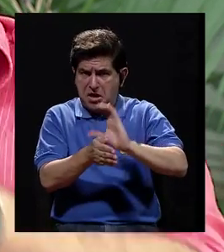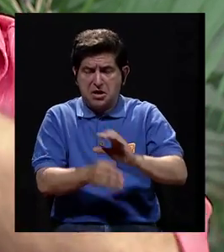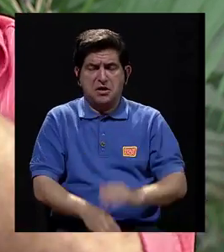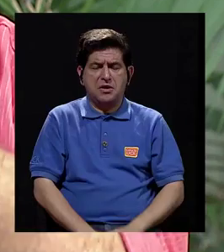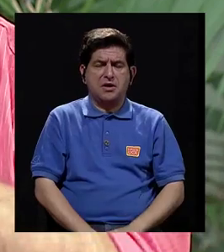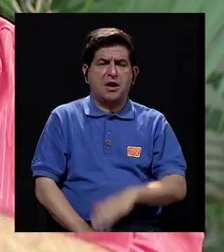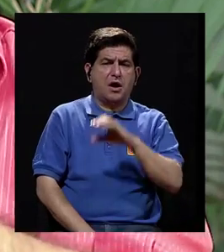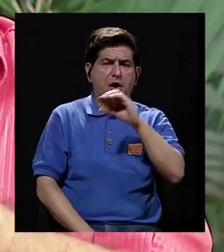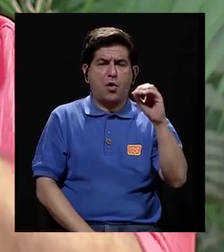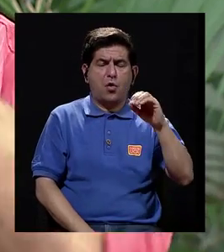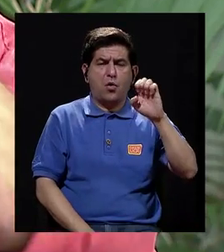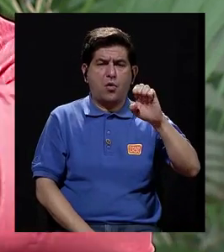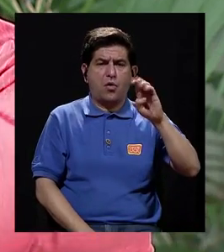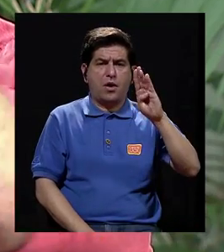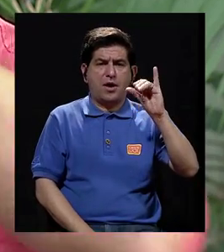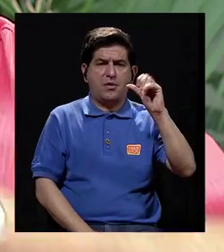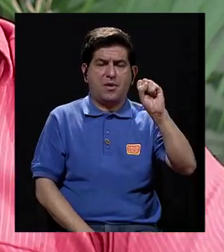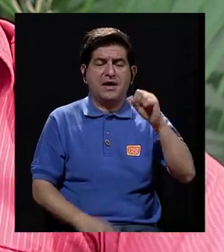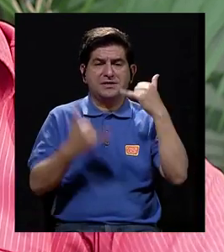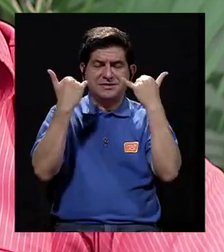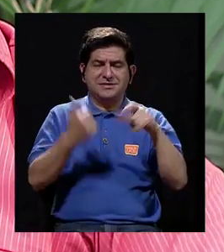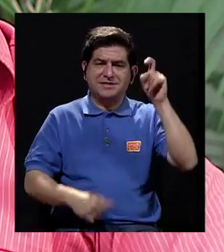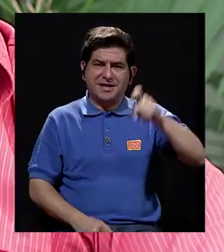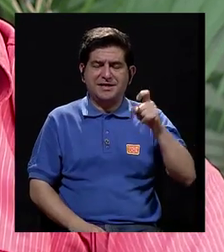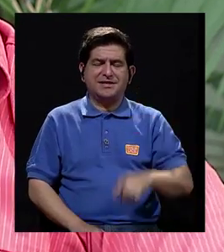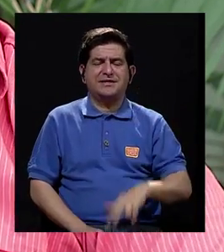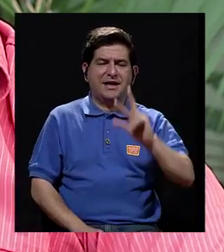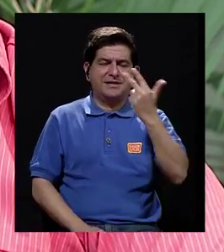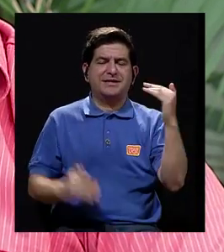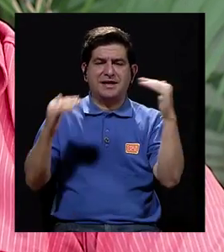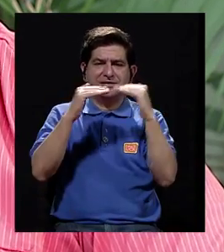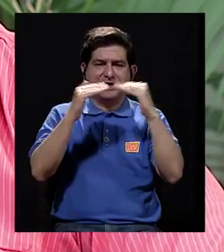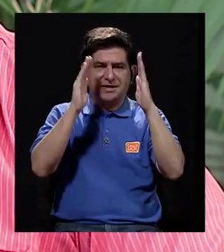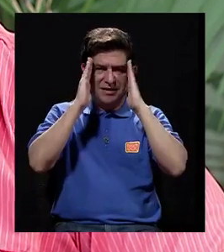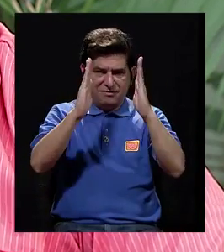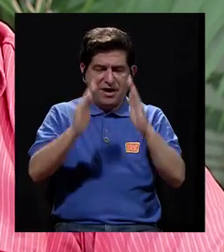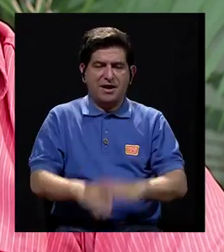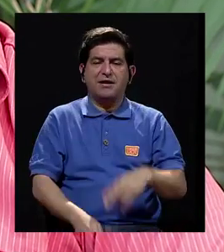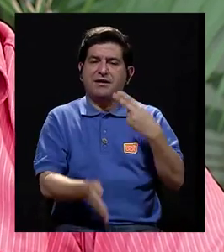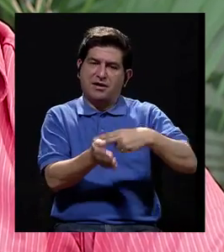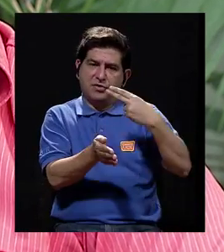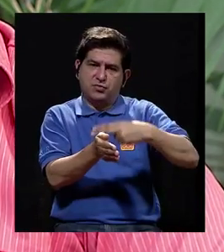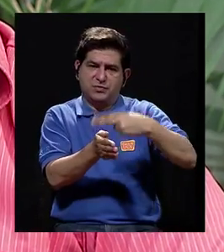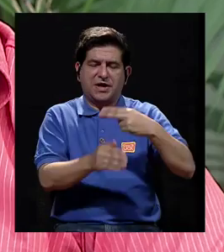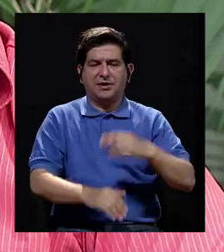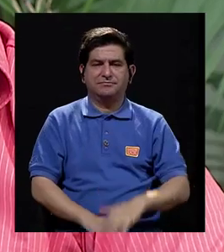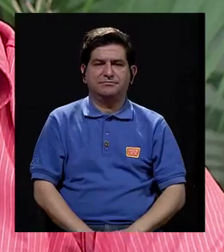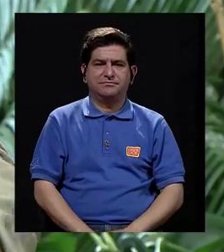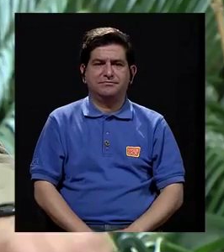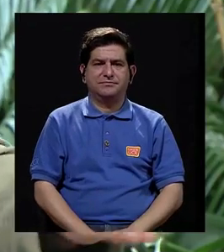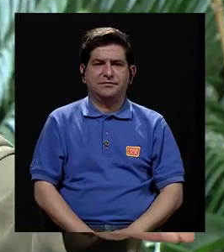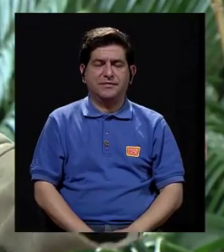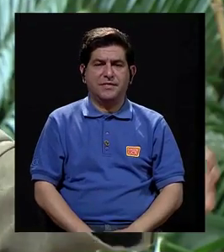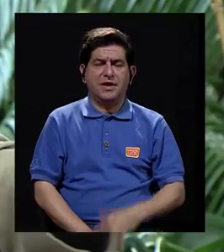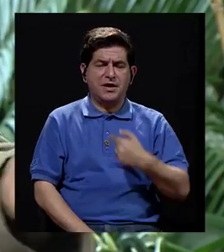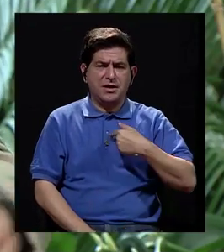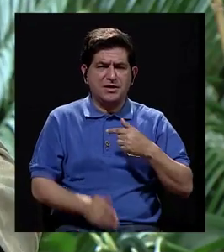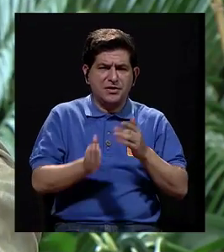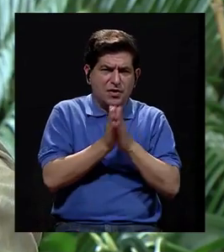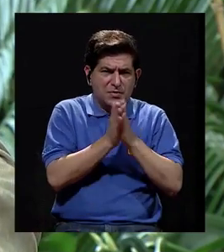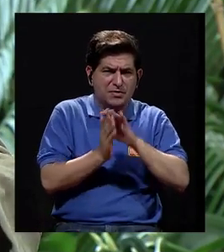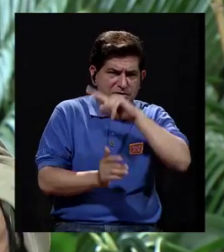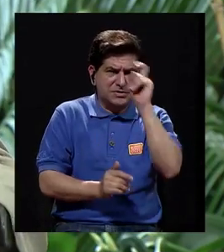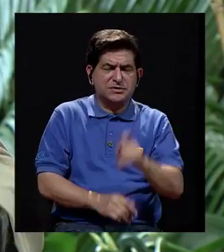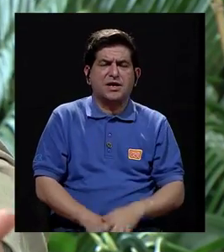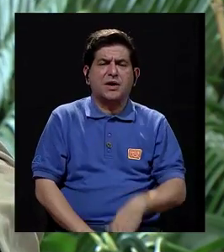cebais, principalmente los cebais, a tener que ya ser controlada a nivel del tercer nivel de un hospital. Andale, voy a robarme el espacio de